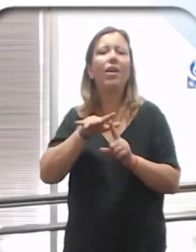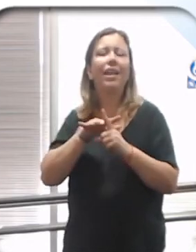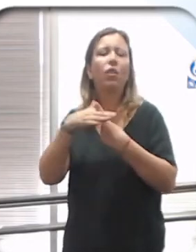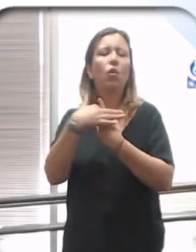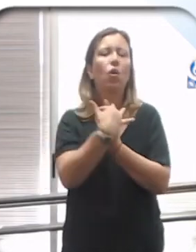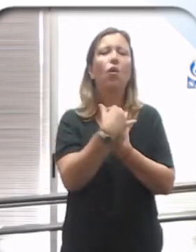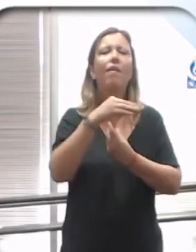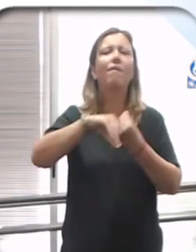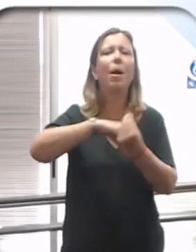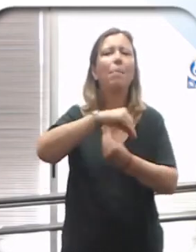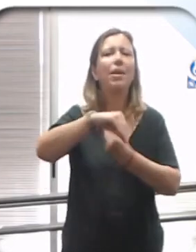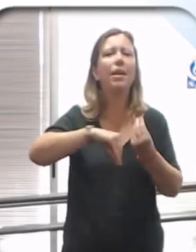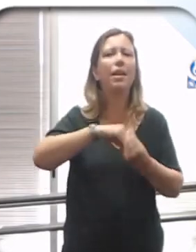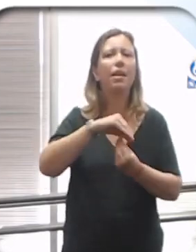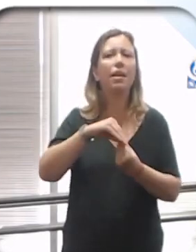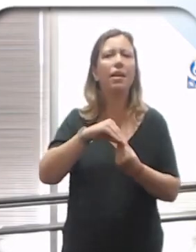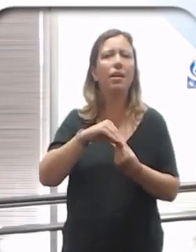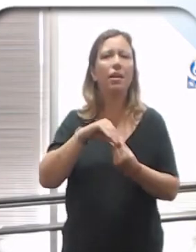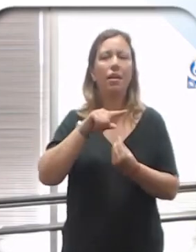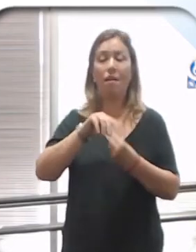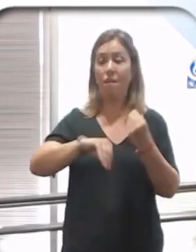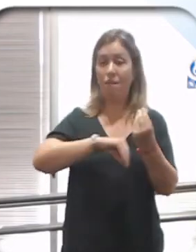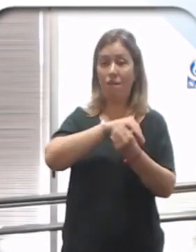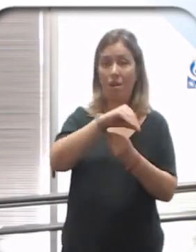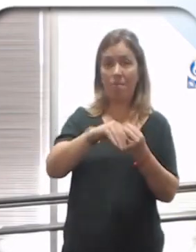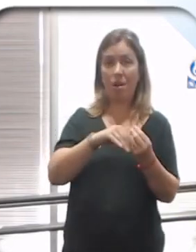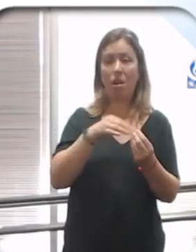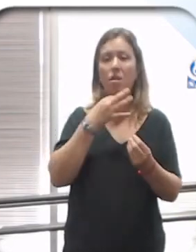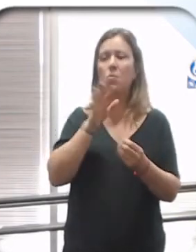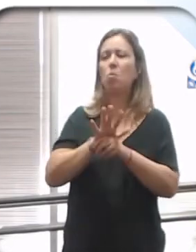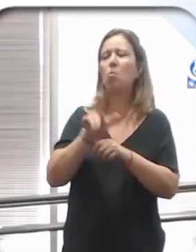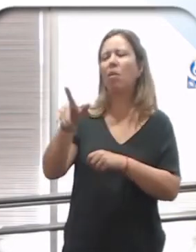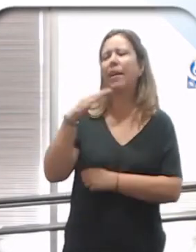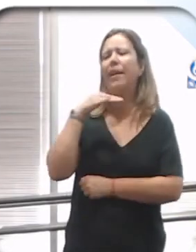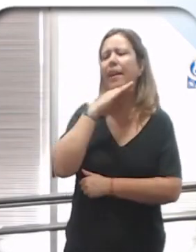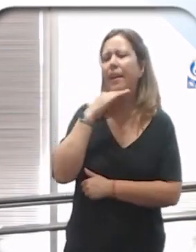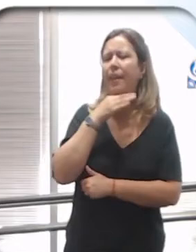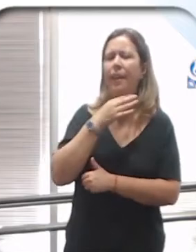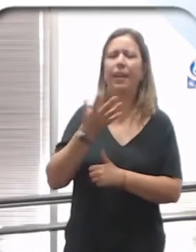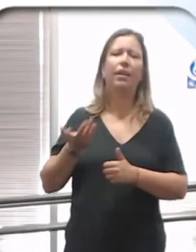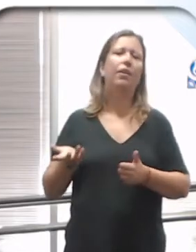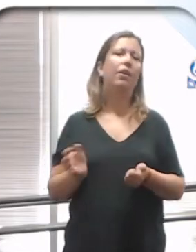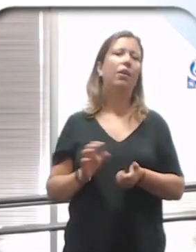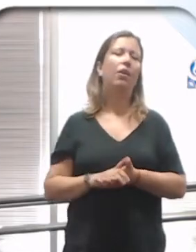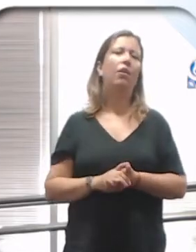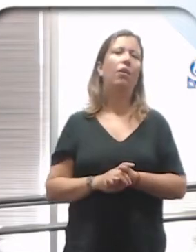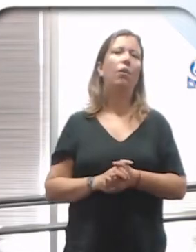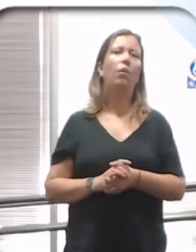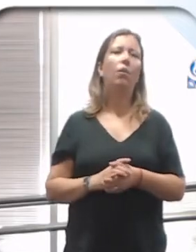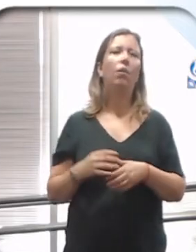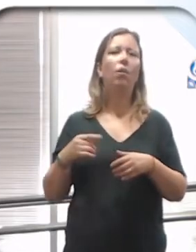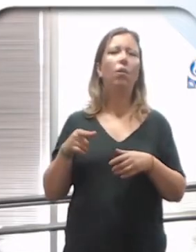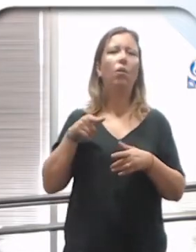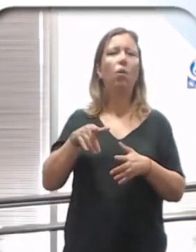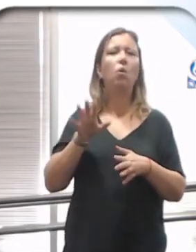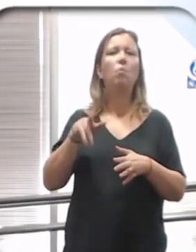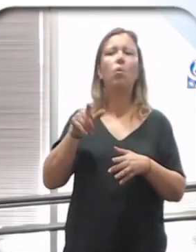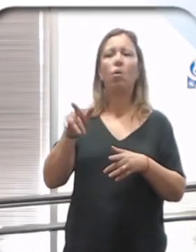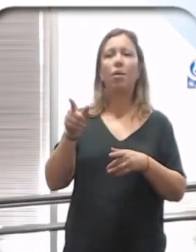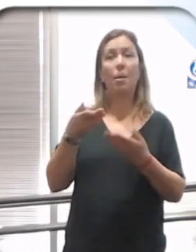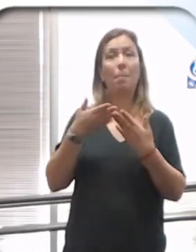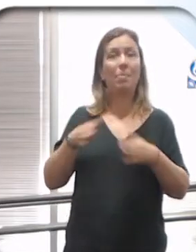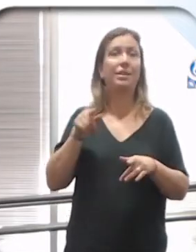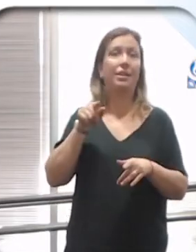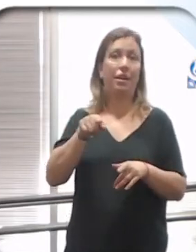familiar. Que el entorno familiar, en esta cuestión del infantilismo, ¿no? Porque parte desde ahí